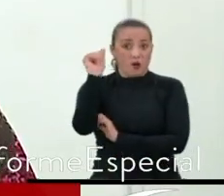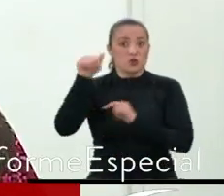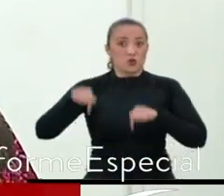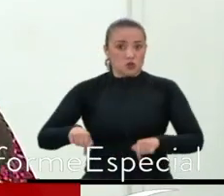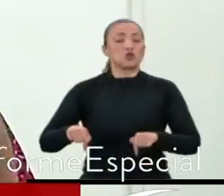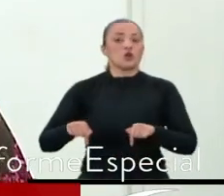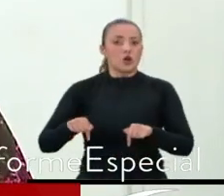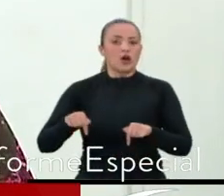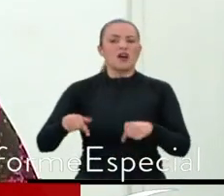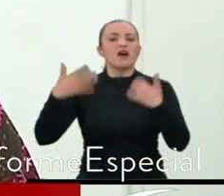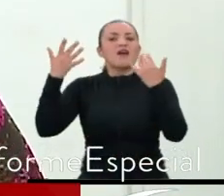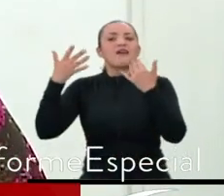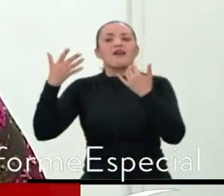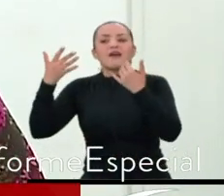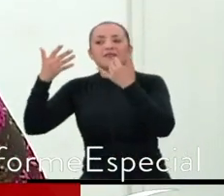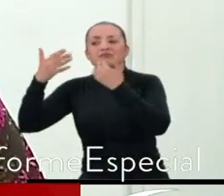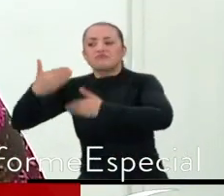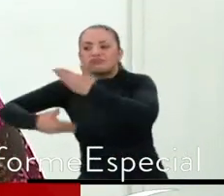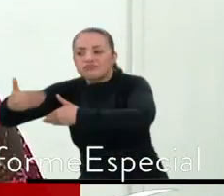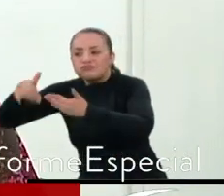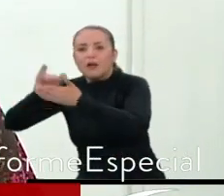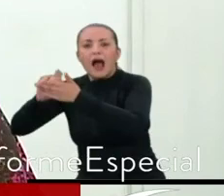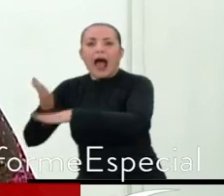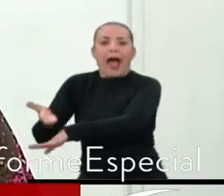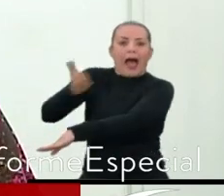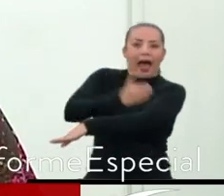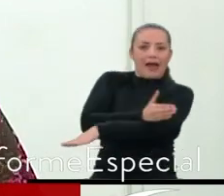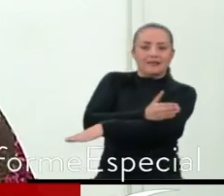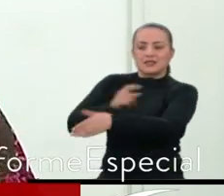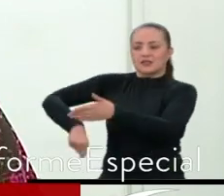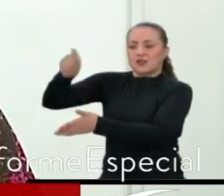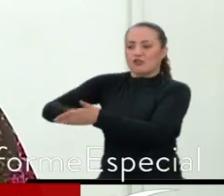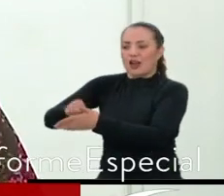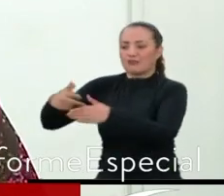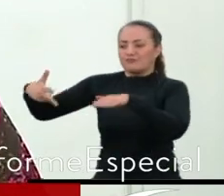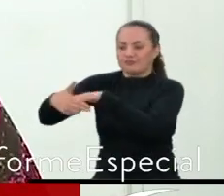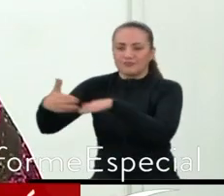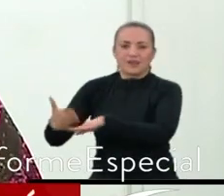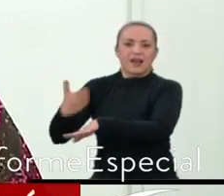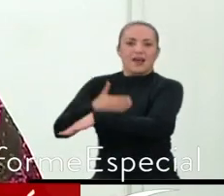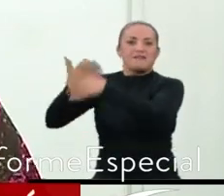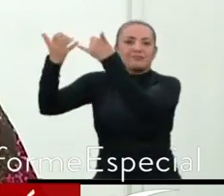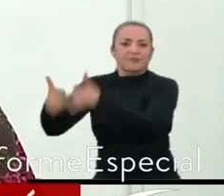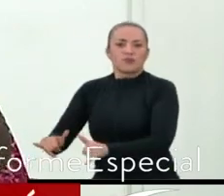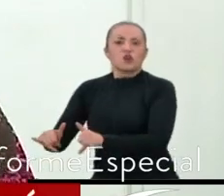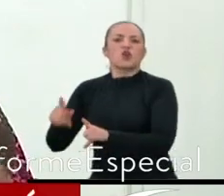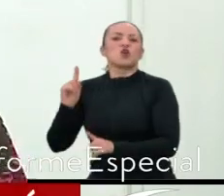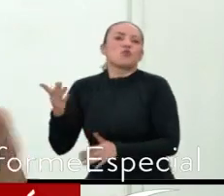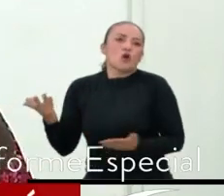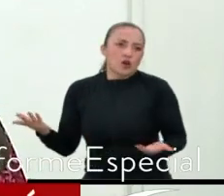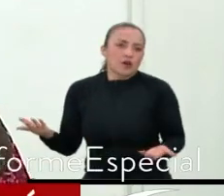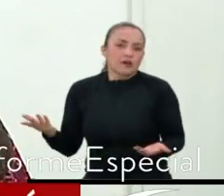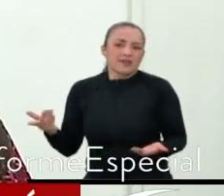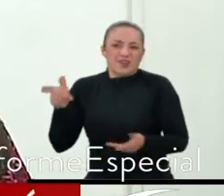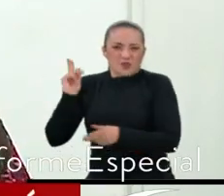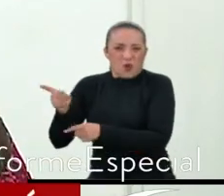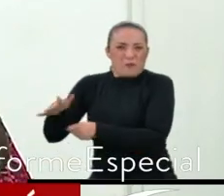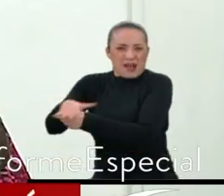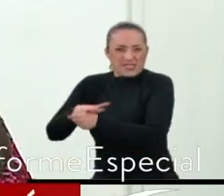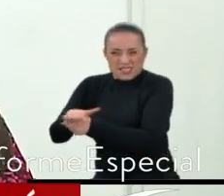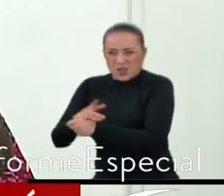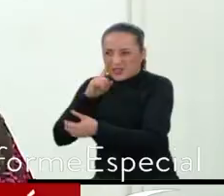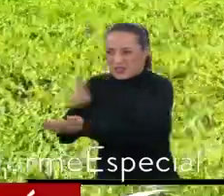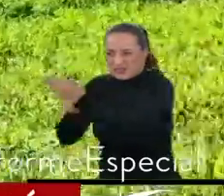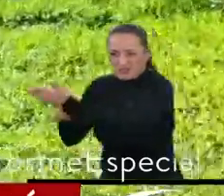un proceso de terminación anticipada del contrato por presunta, pues obviamente por toda esta situación que se ha